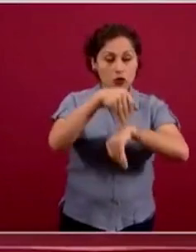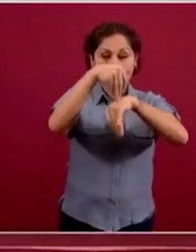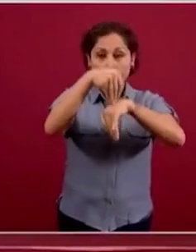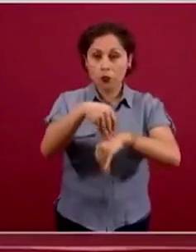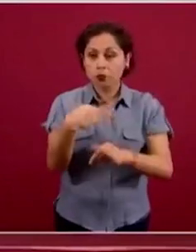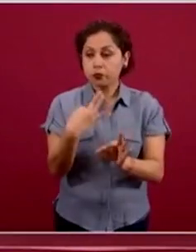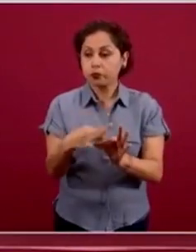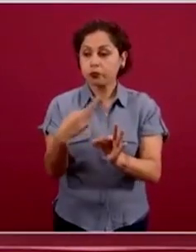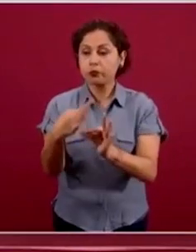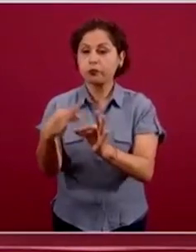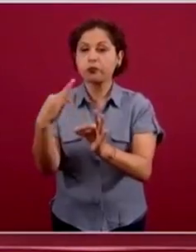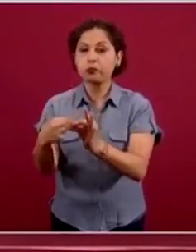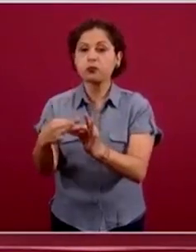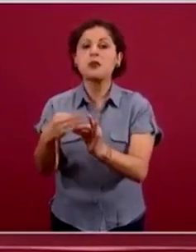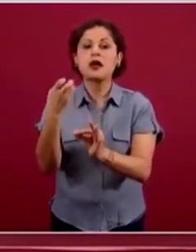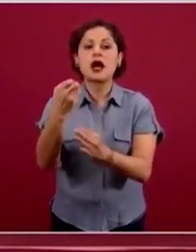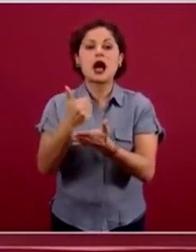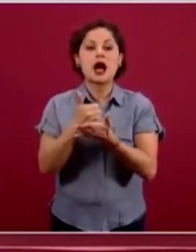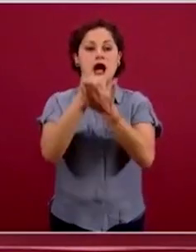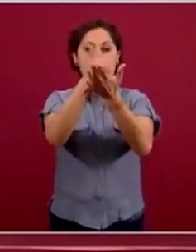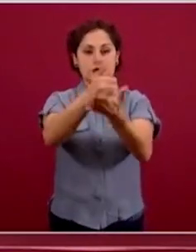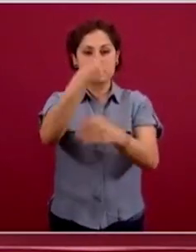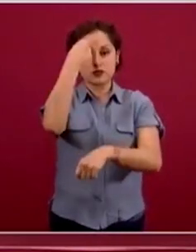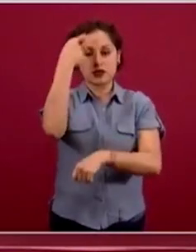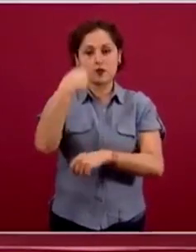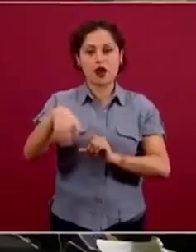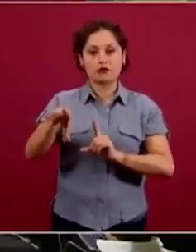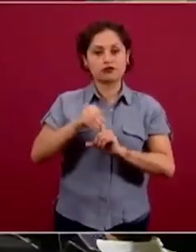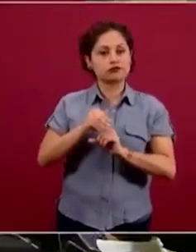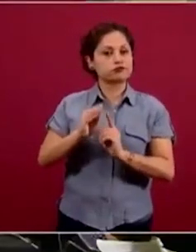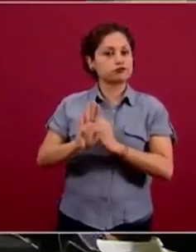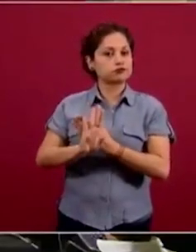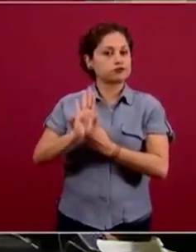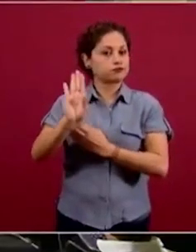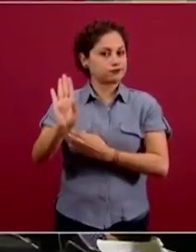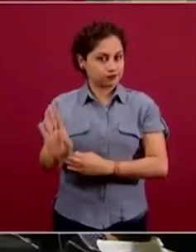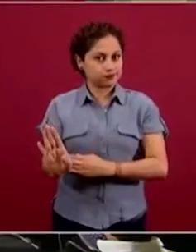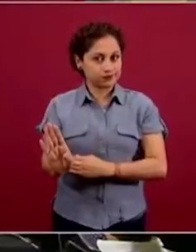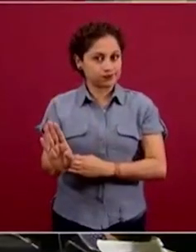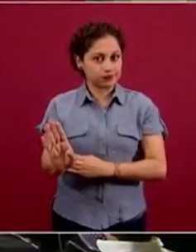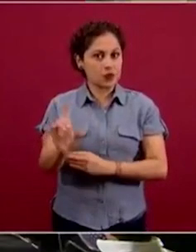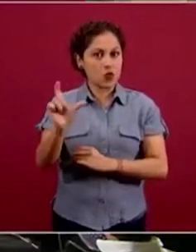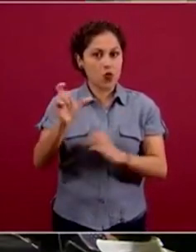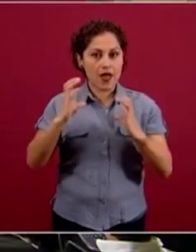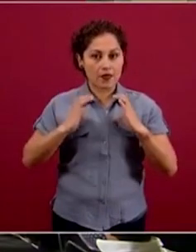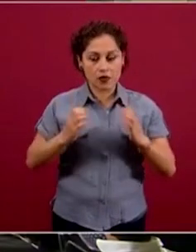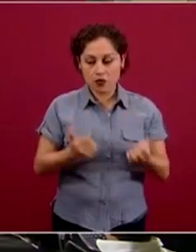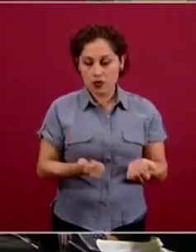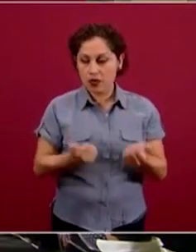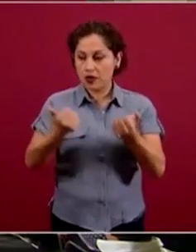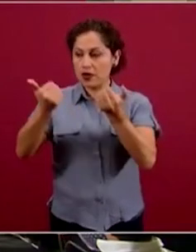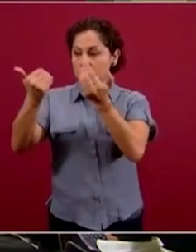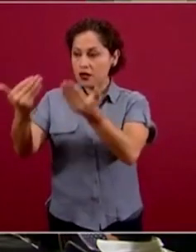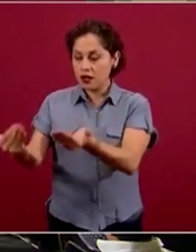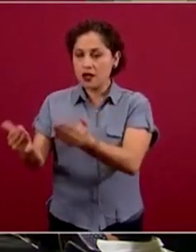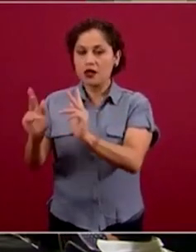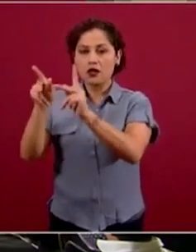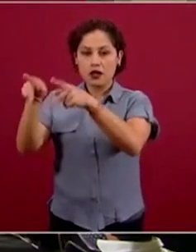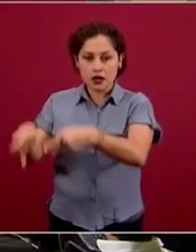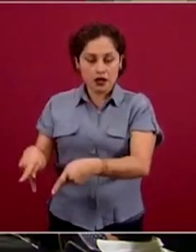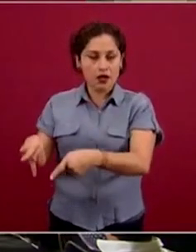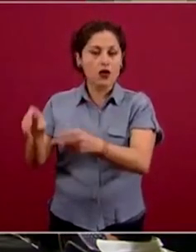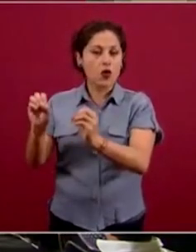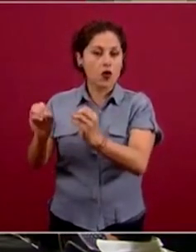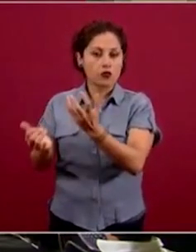riesgo que pudiese ocasionarse durante el manejo del cuerpo hasta su destino final. También